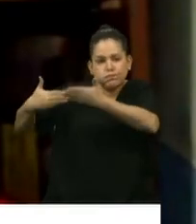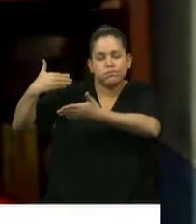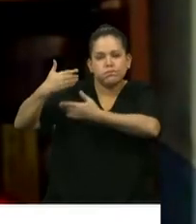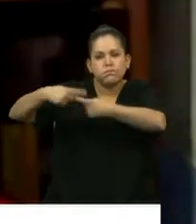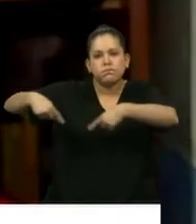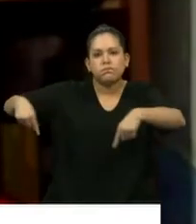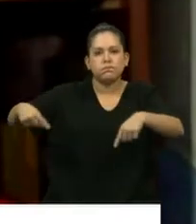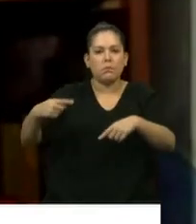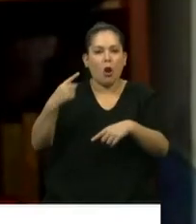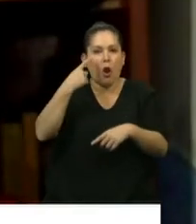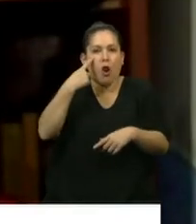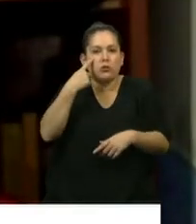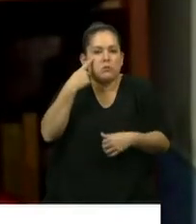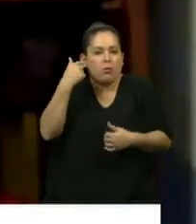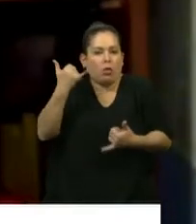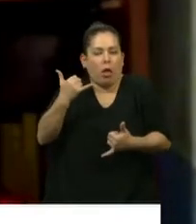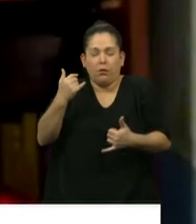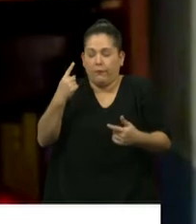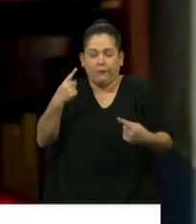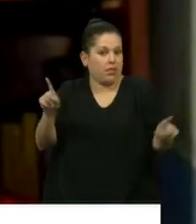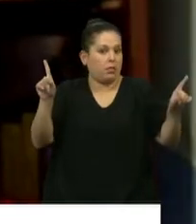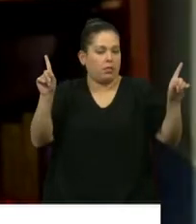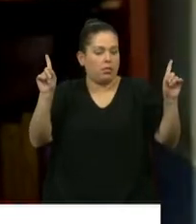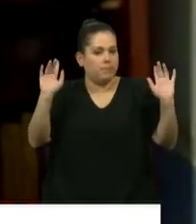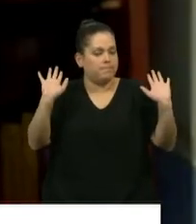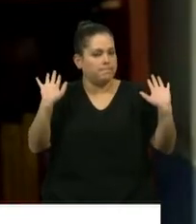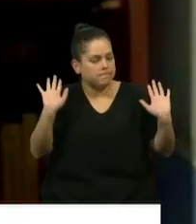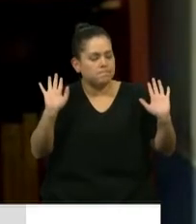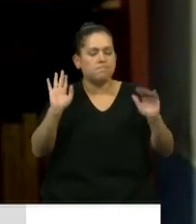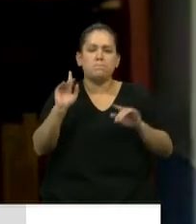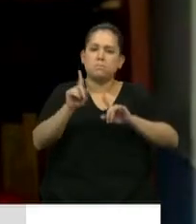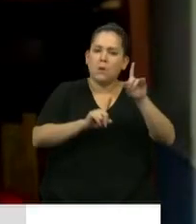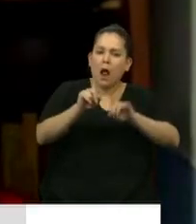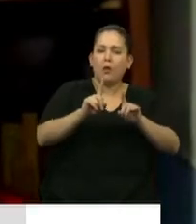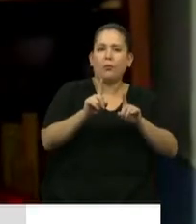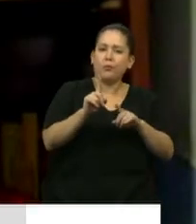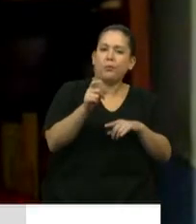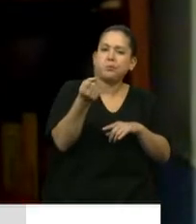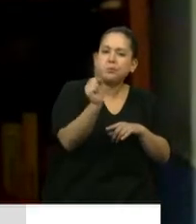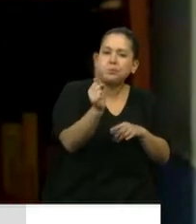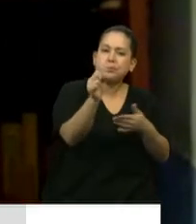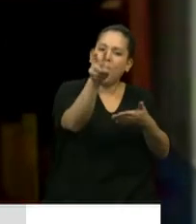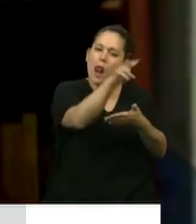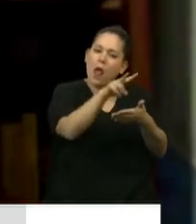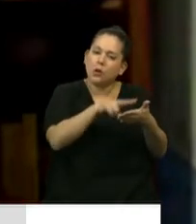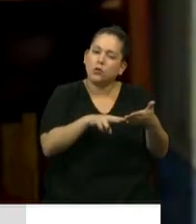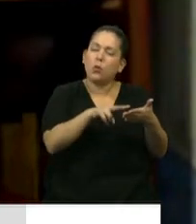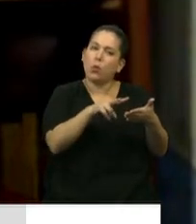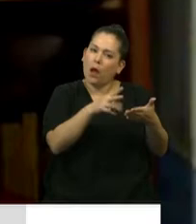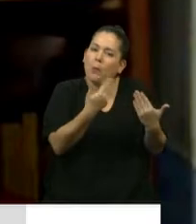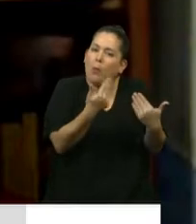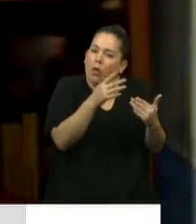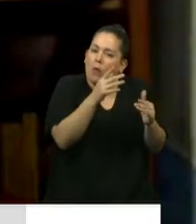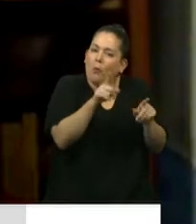contemporáneos. Quizás algunos que nos adentramos a la lectura podemos advertir algunos